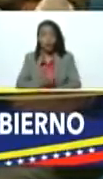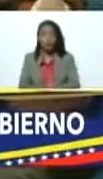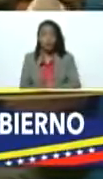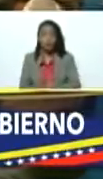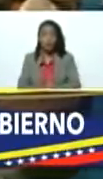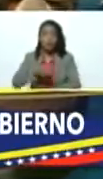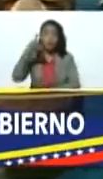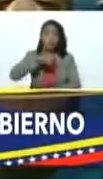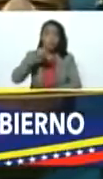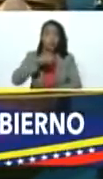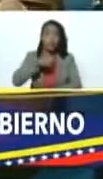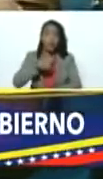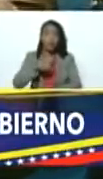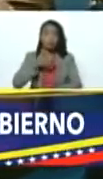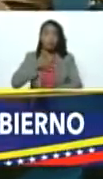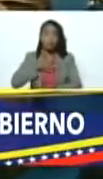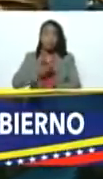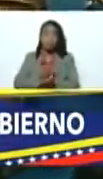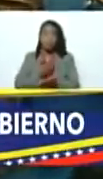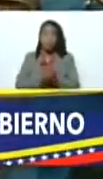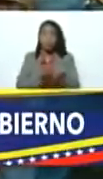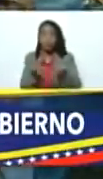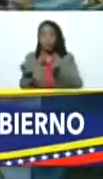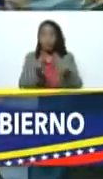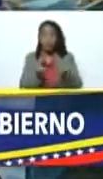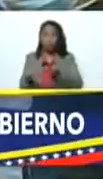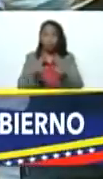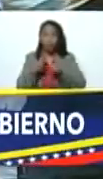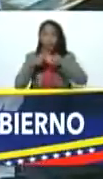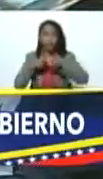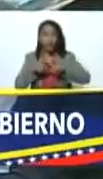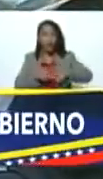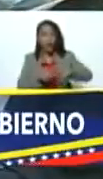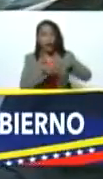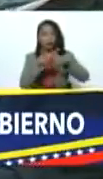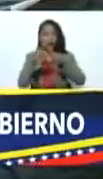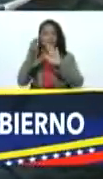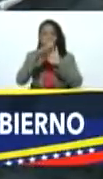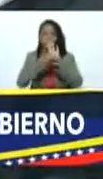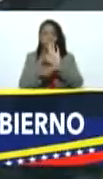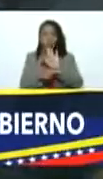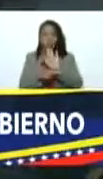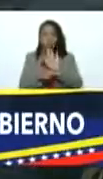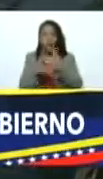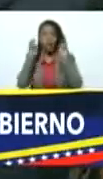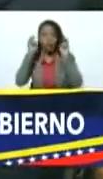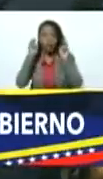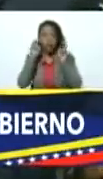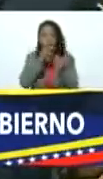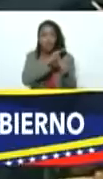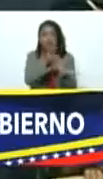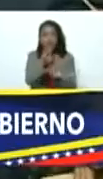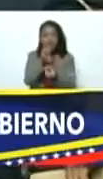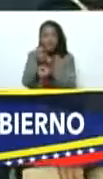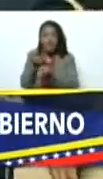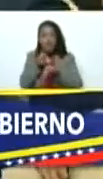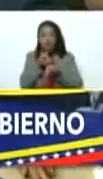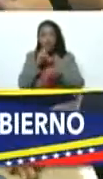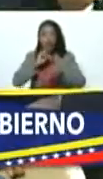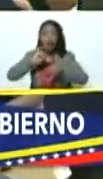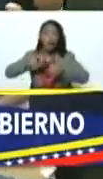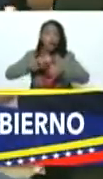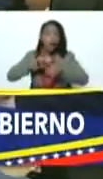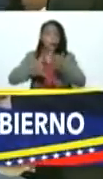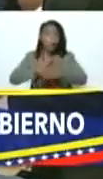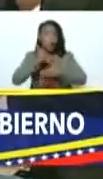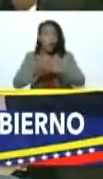la necesidad de armonizar y coordinar en los distintos niveles el asunto tributario y en materia de ingeniería de proyectos para que